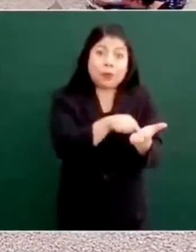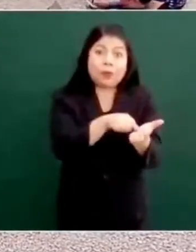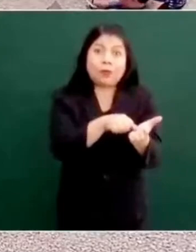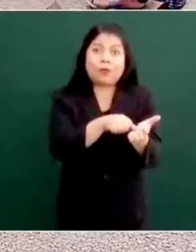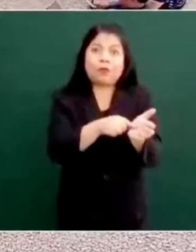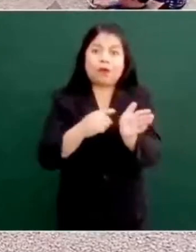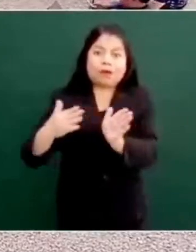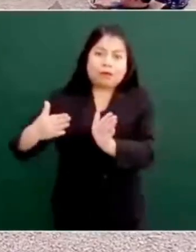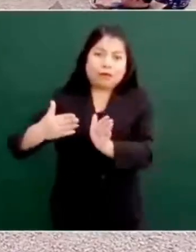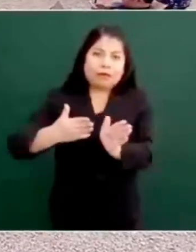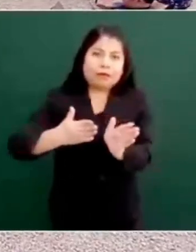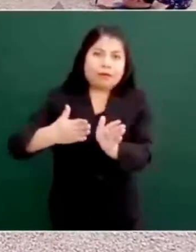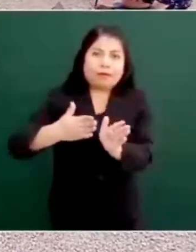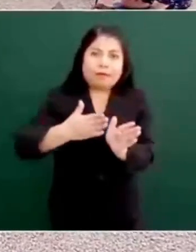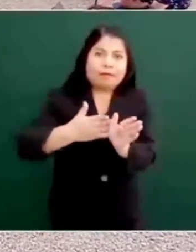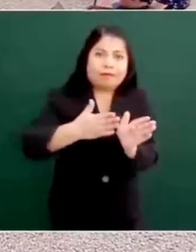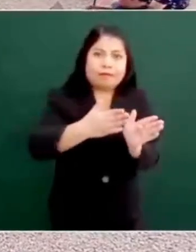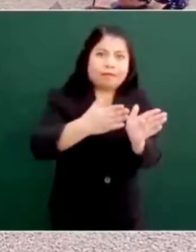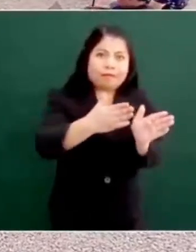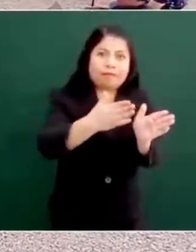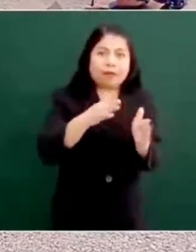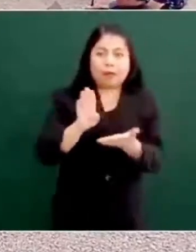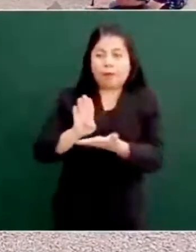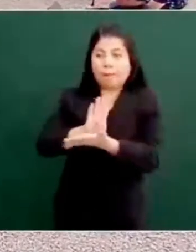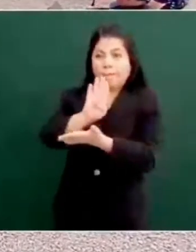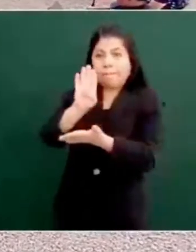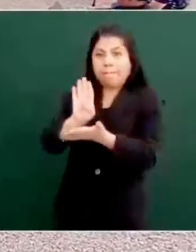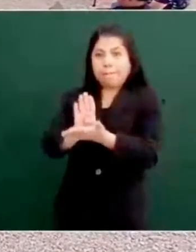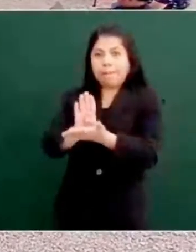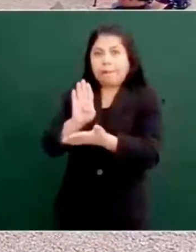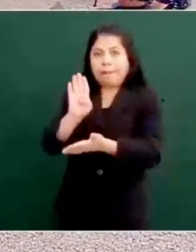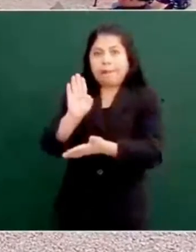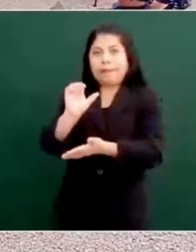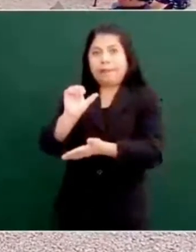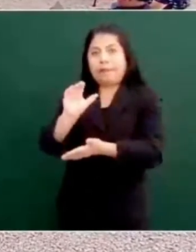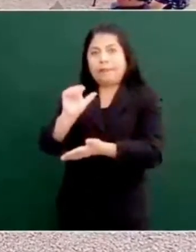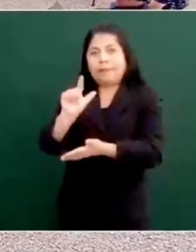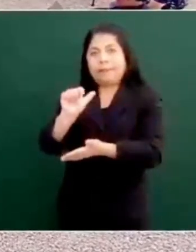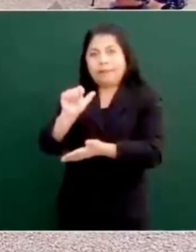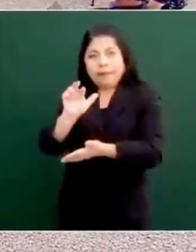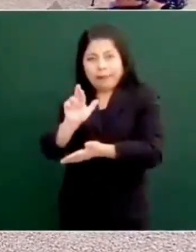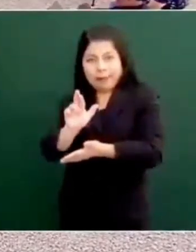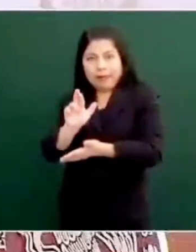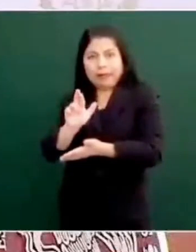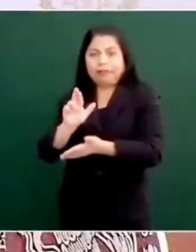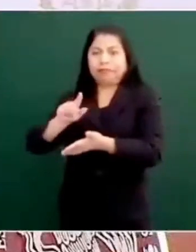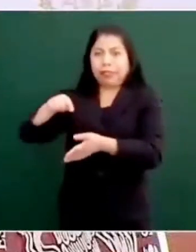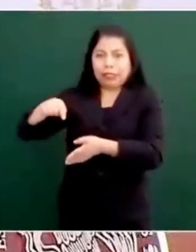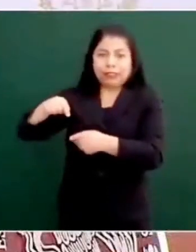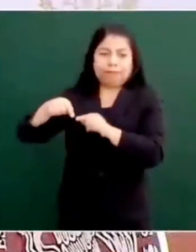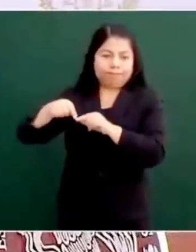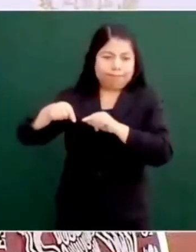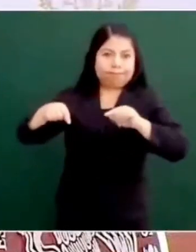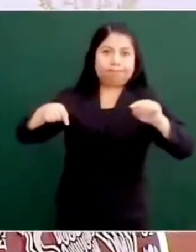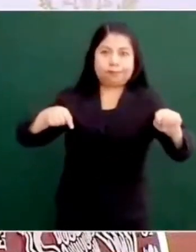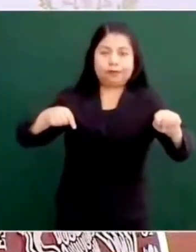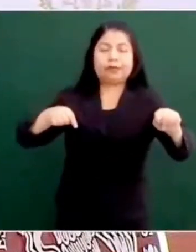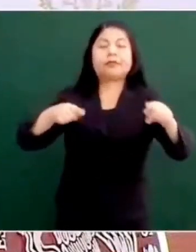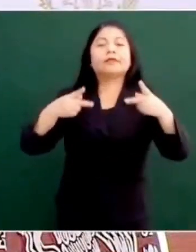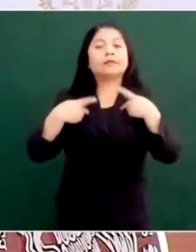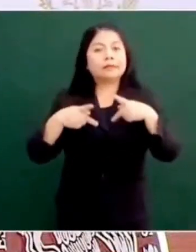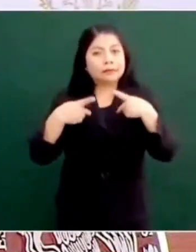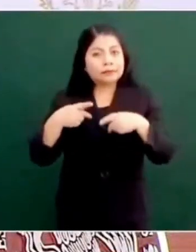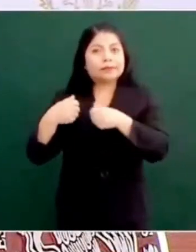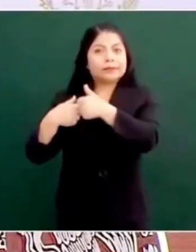desde la estación Bacalar. El presidente nos ha instruido para que a más tardar en agosto la zona